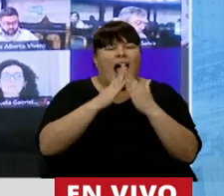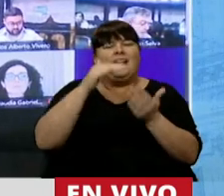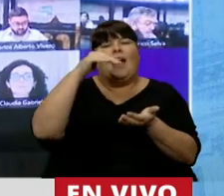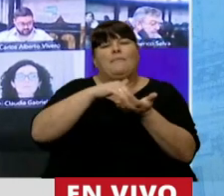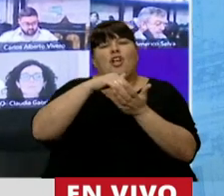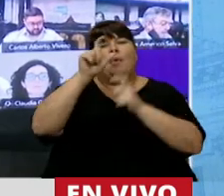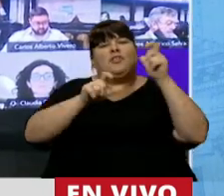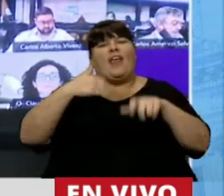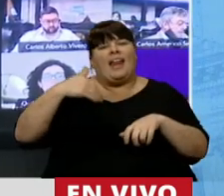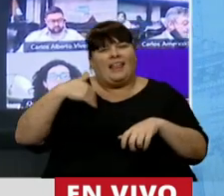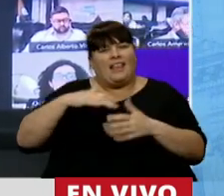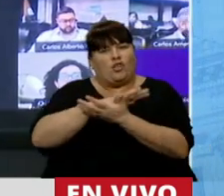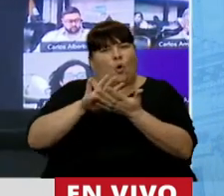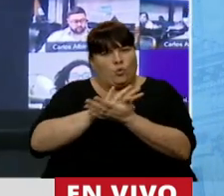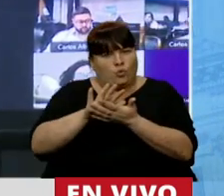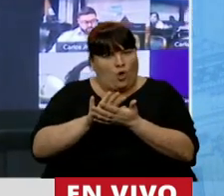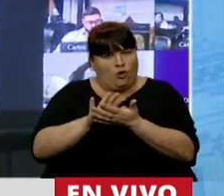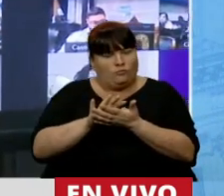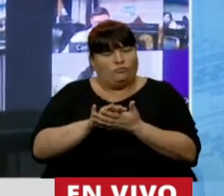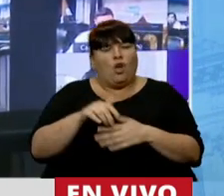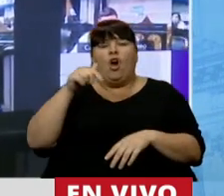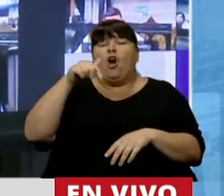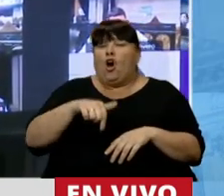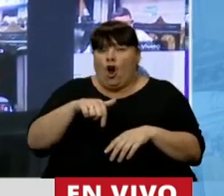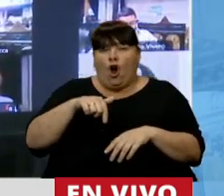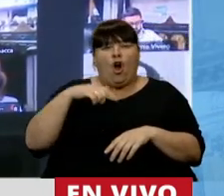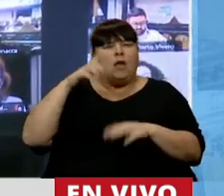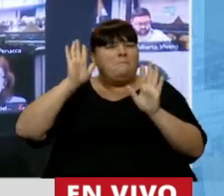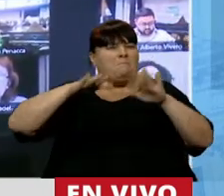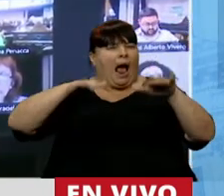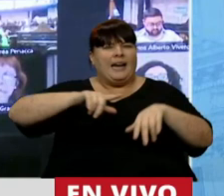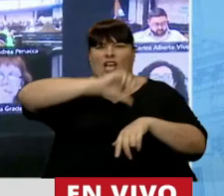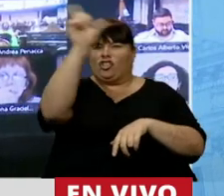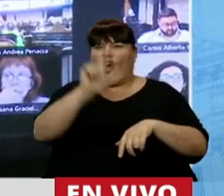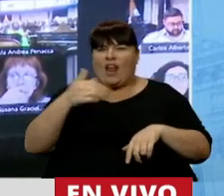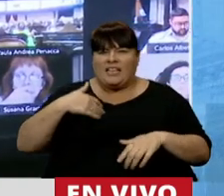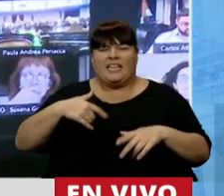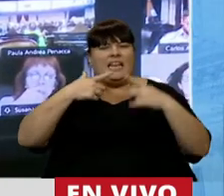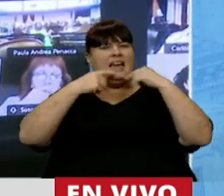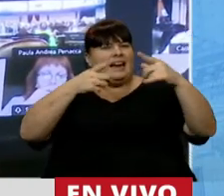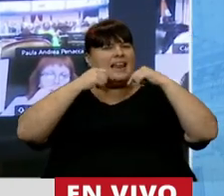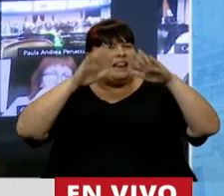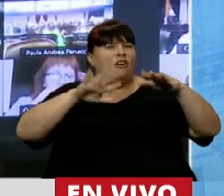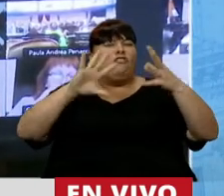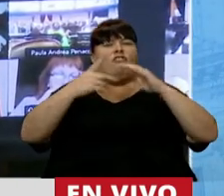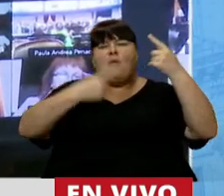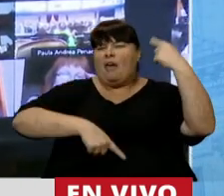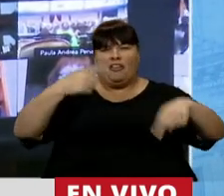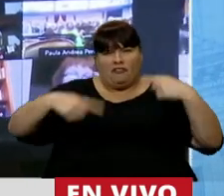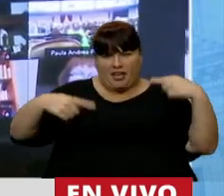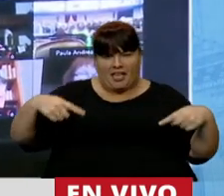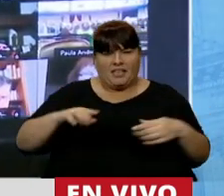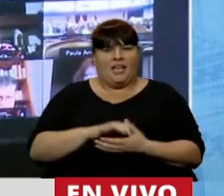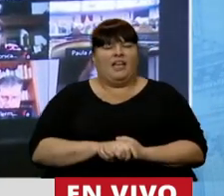millones de argentinas y argentinos. Que hoy marcharon por todo el país, que salieron a manifestarse de distintos modos.